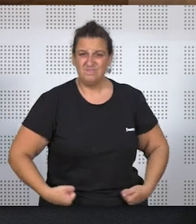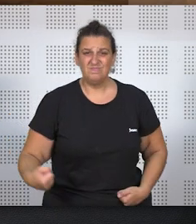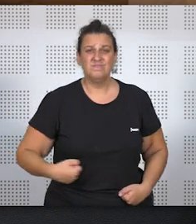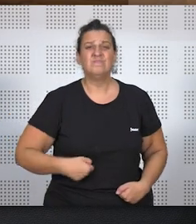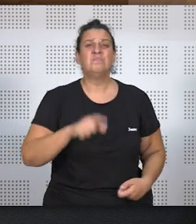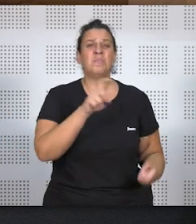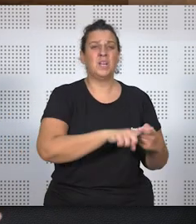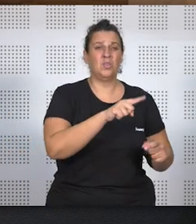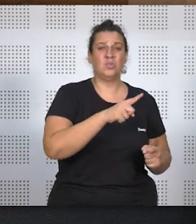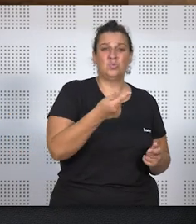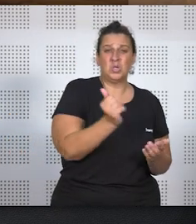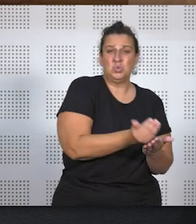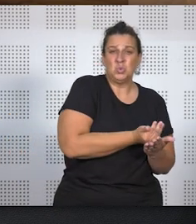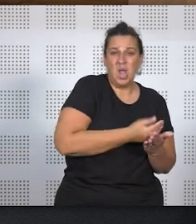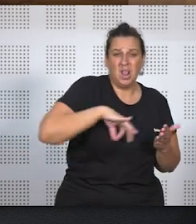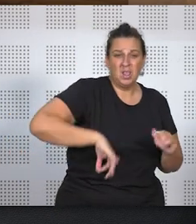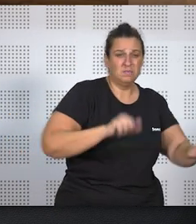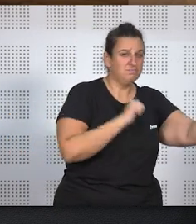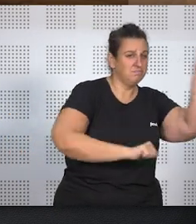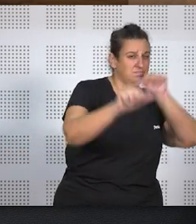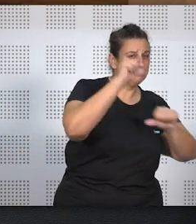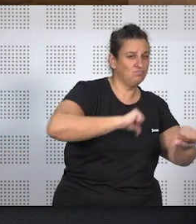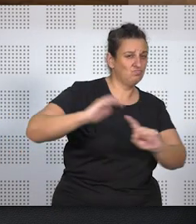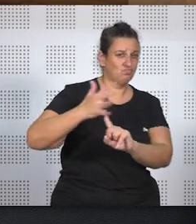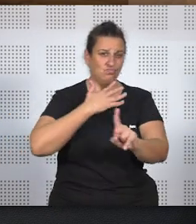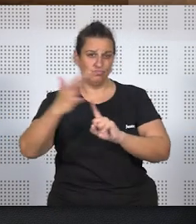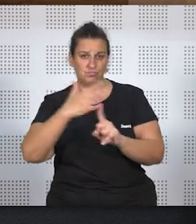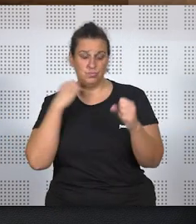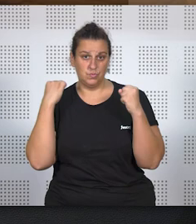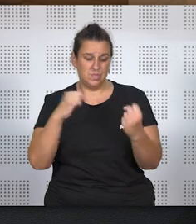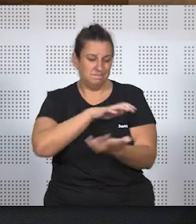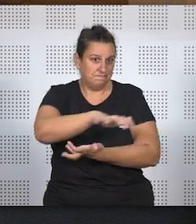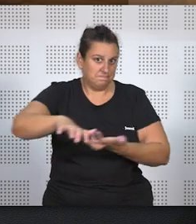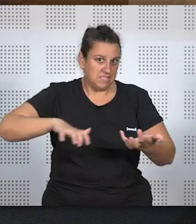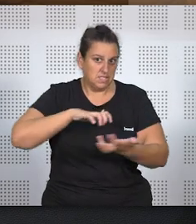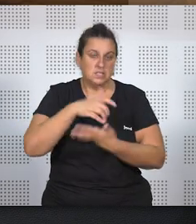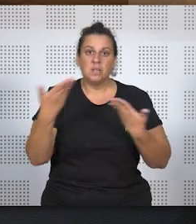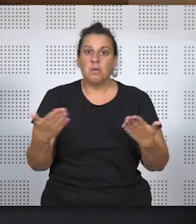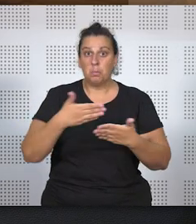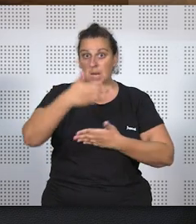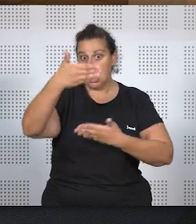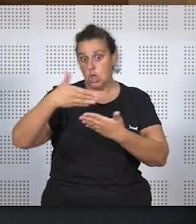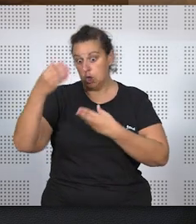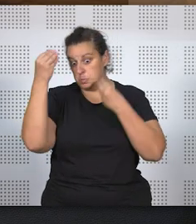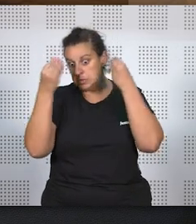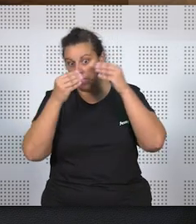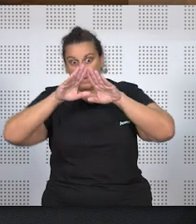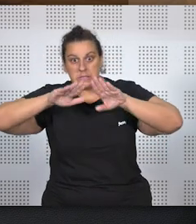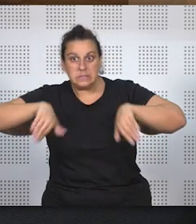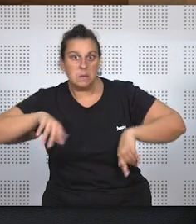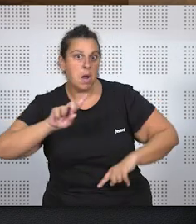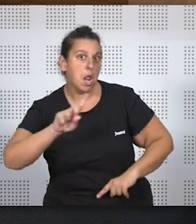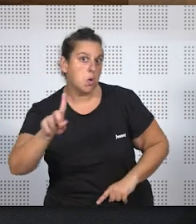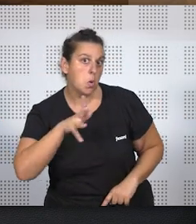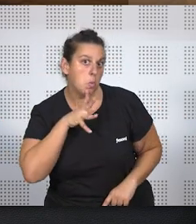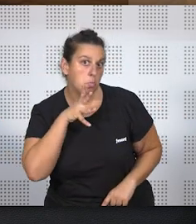marido se bebía lo que ganaba, un desastre. Y entonces, bueno, muchos periódicos se preguntaban que por qué no se había separado. Y ella daba